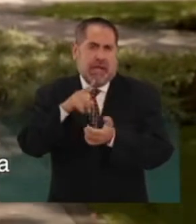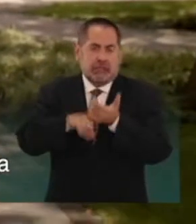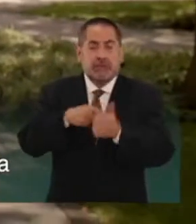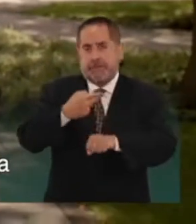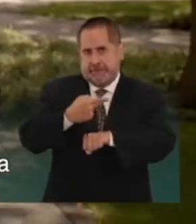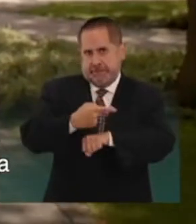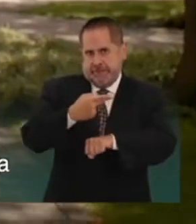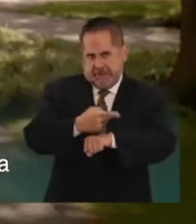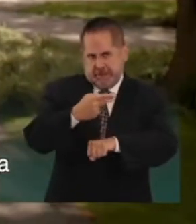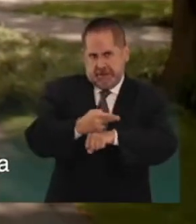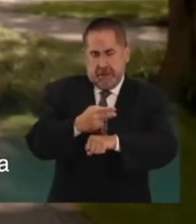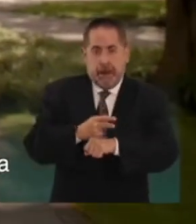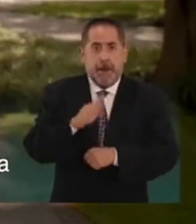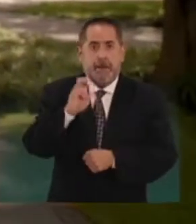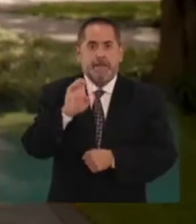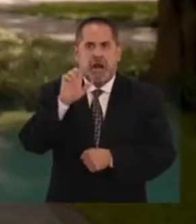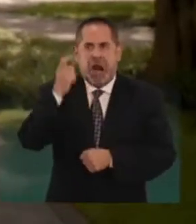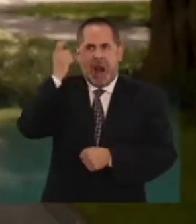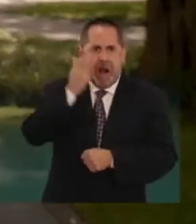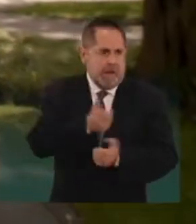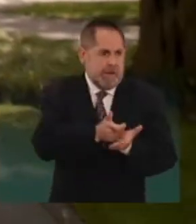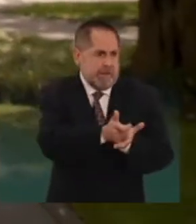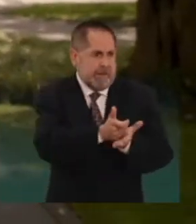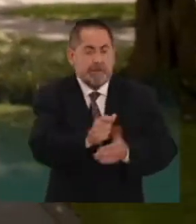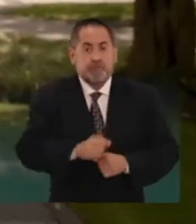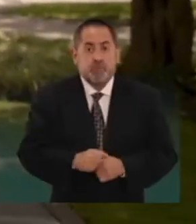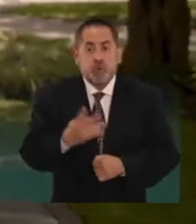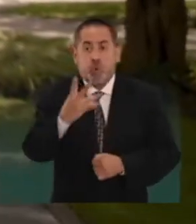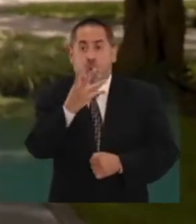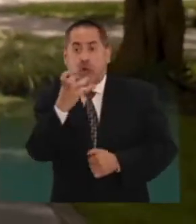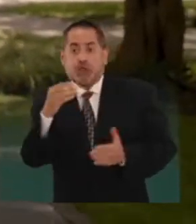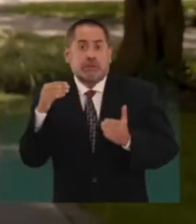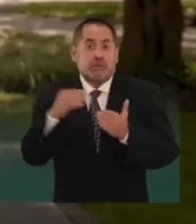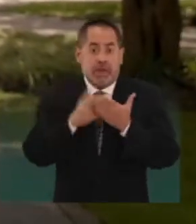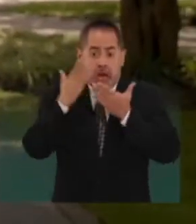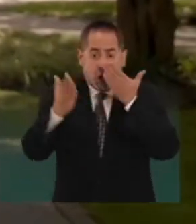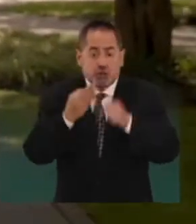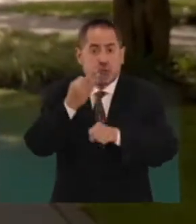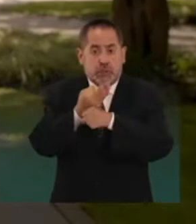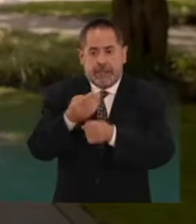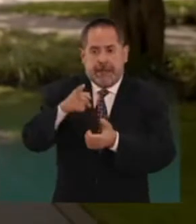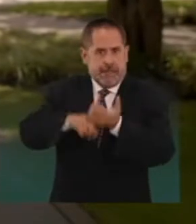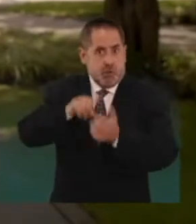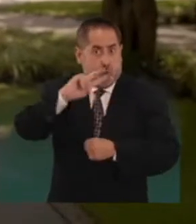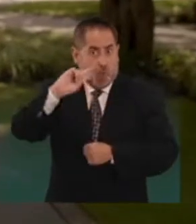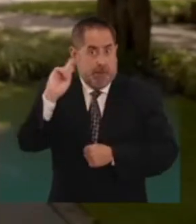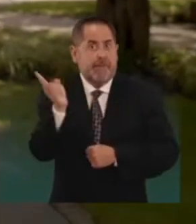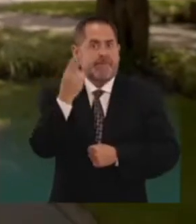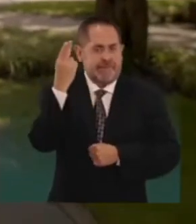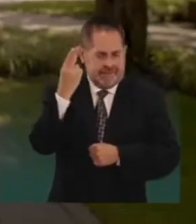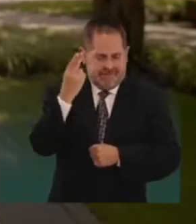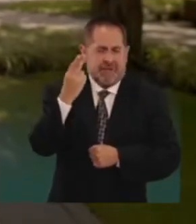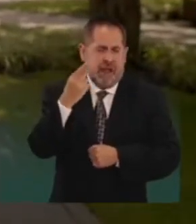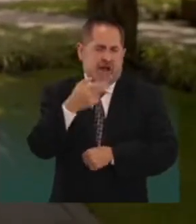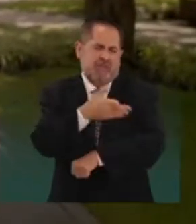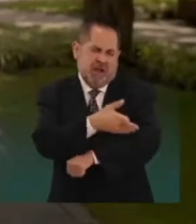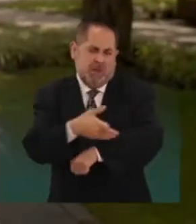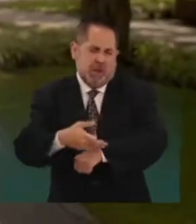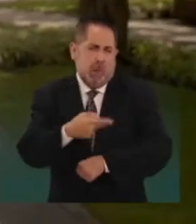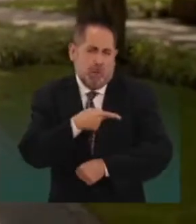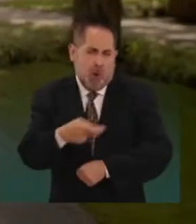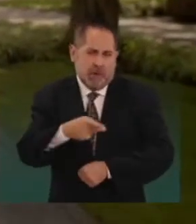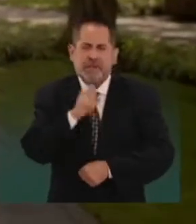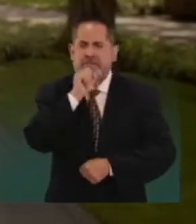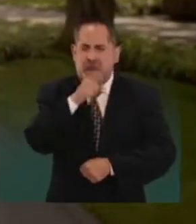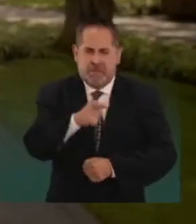estudiantes de preparatoria tienen beca. Cuatrocientos mil estudiantes de nivel universitario